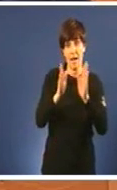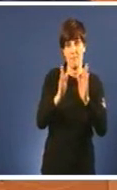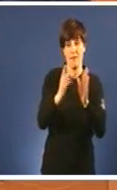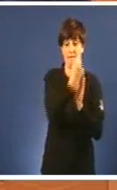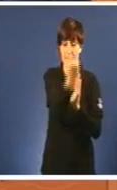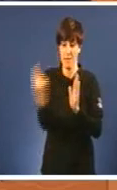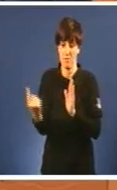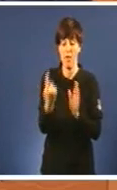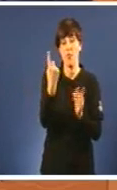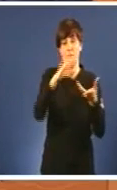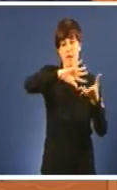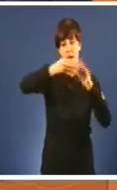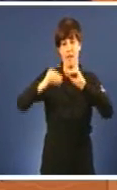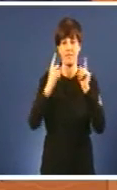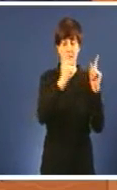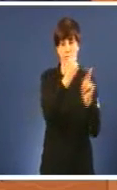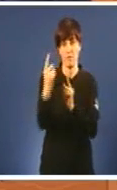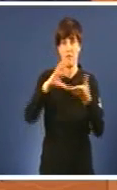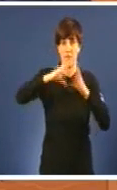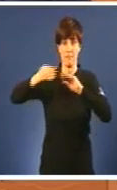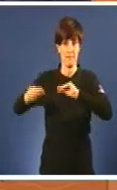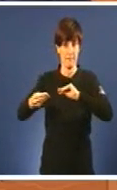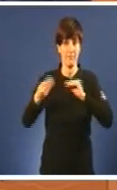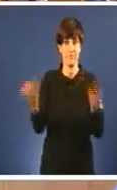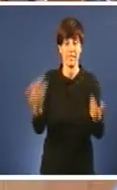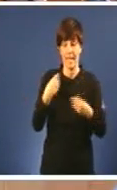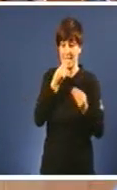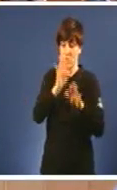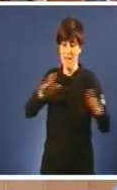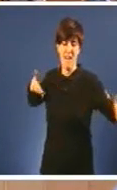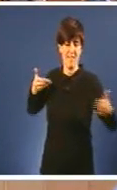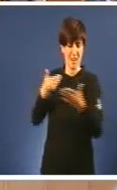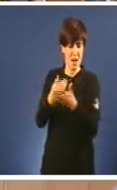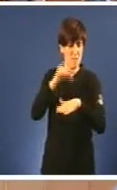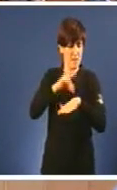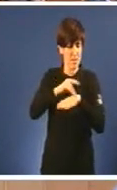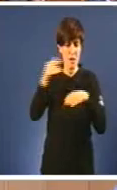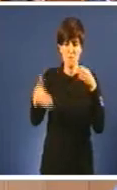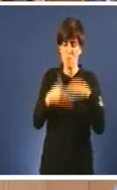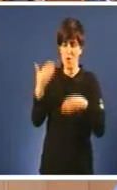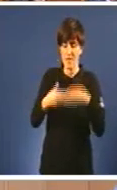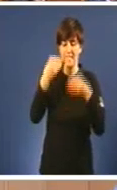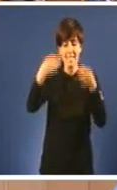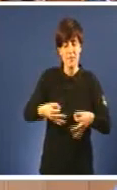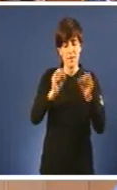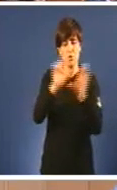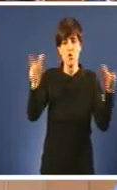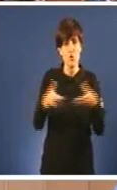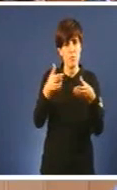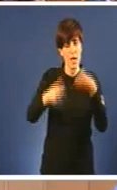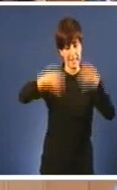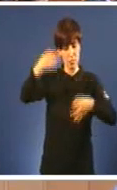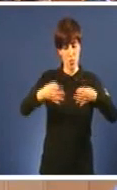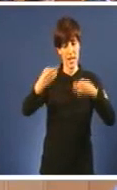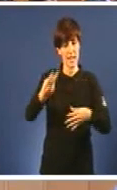acordo con cada caso En Gade En la historia de la medicina moderna Siempre hubo tribunales de expertos Que decidieron a quen